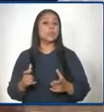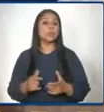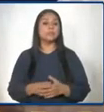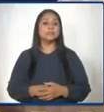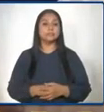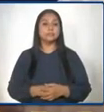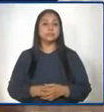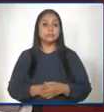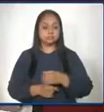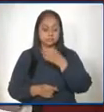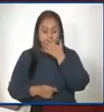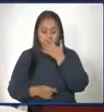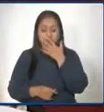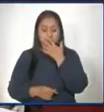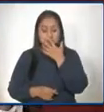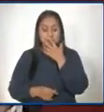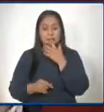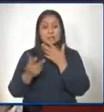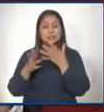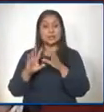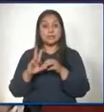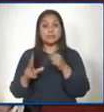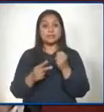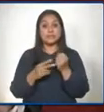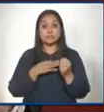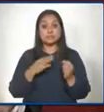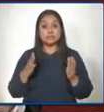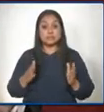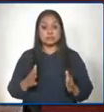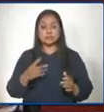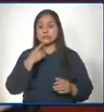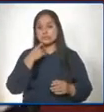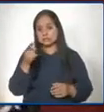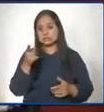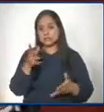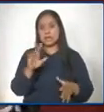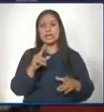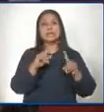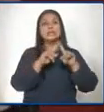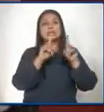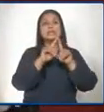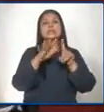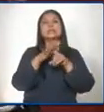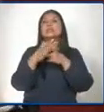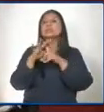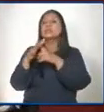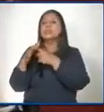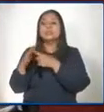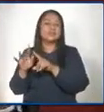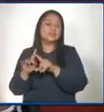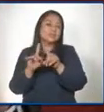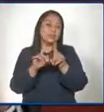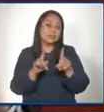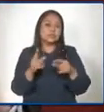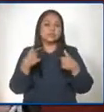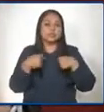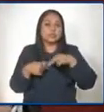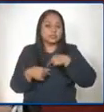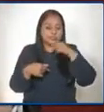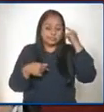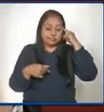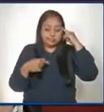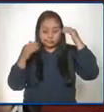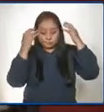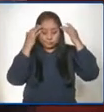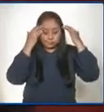Pues ya la señora viceministra planteaba escenarios. Justamente esos escenarios son los que estamos analizando en este